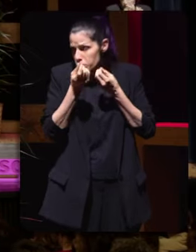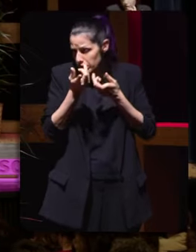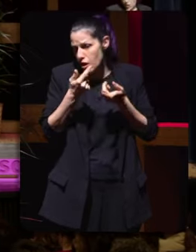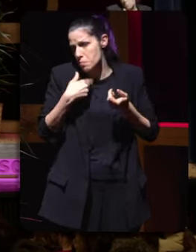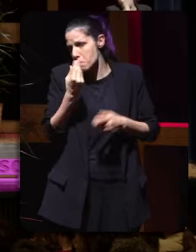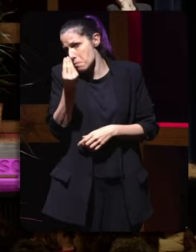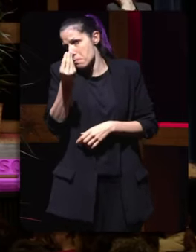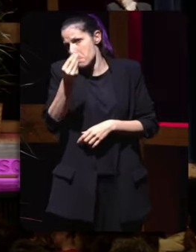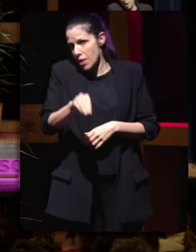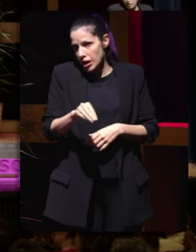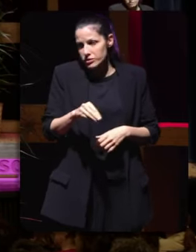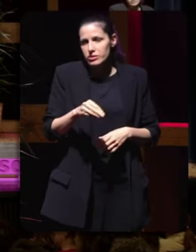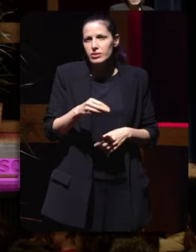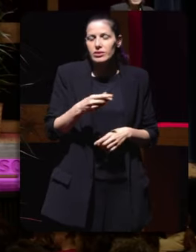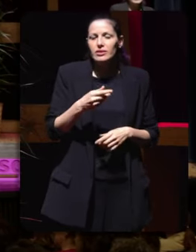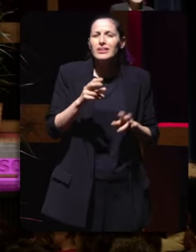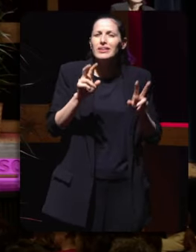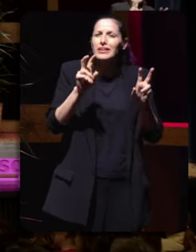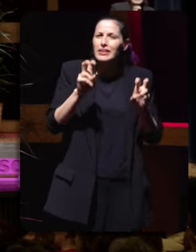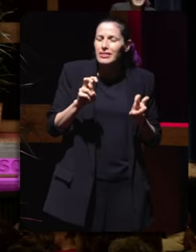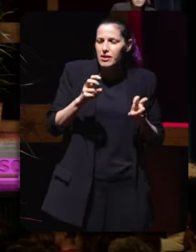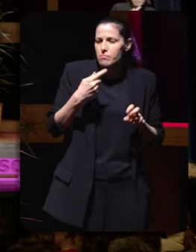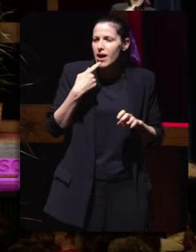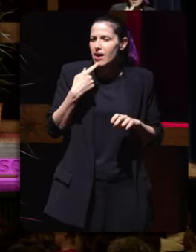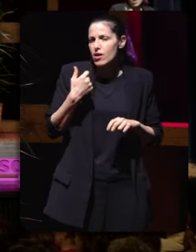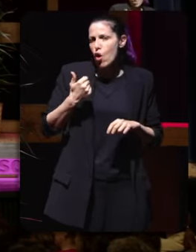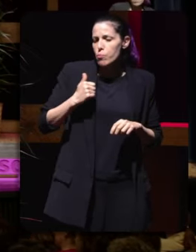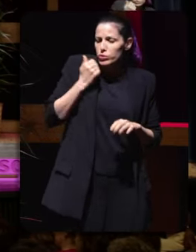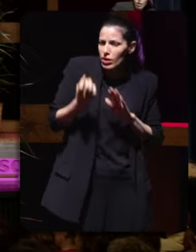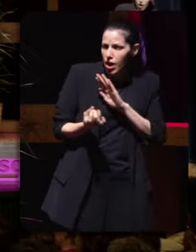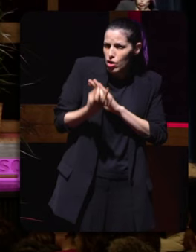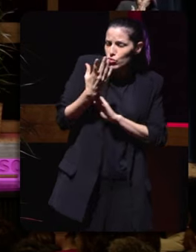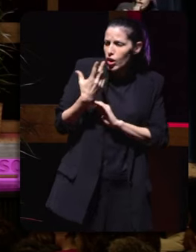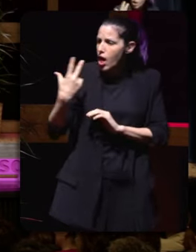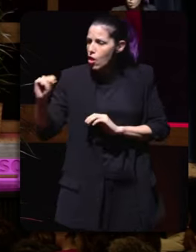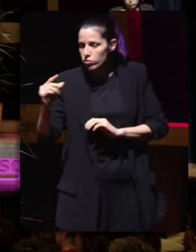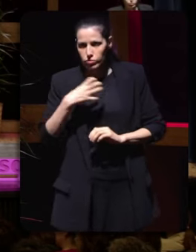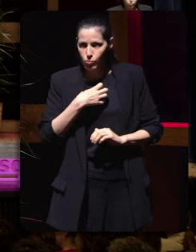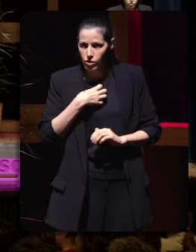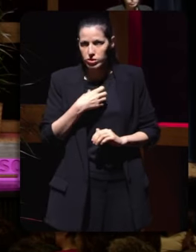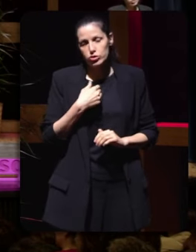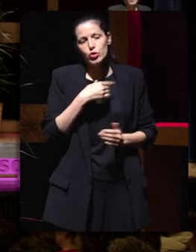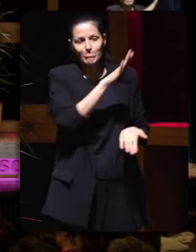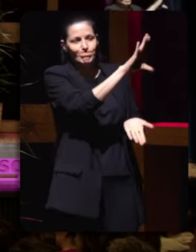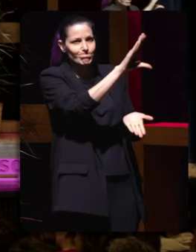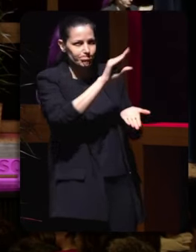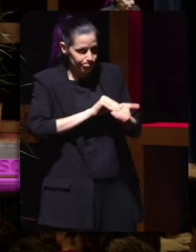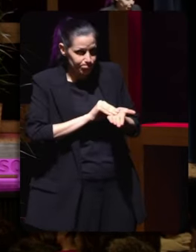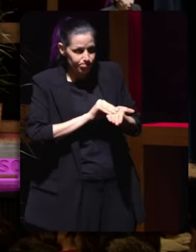que non podías decir que non porque unha vez que dís que non e creo que eu quedome con eso tamén porque